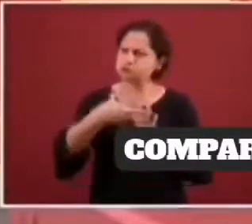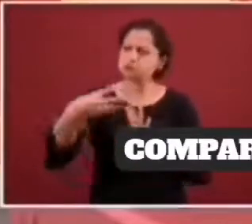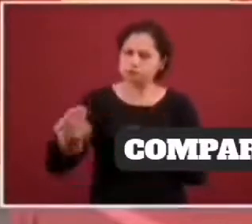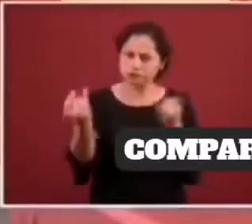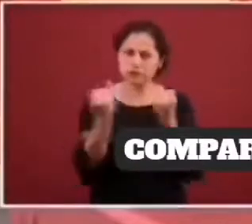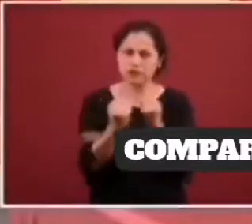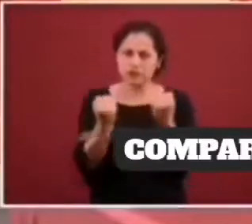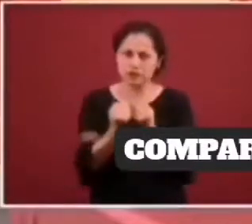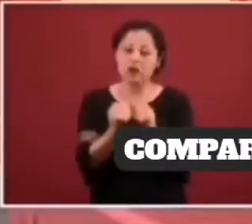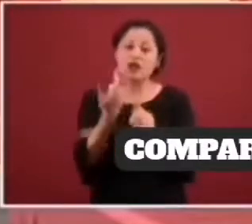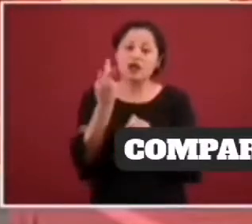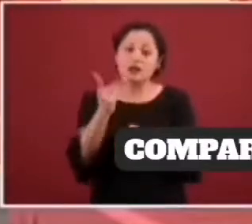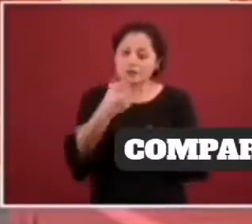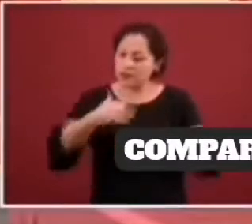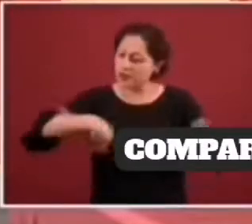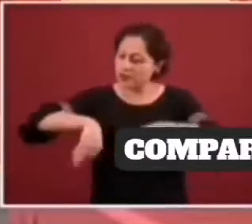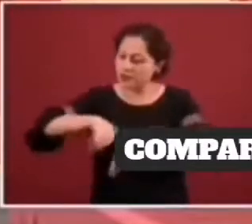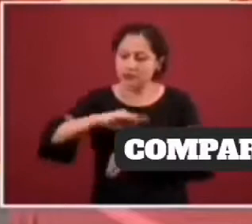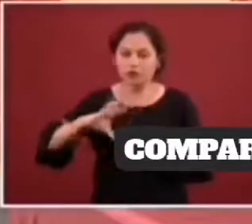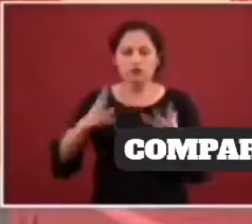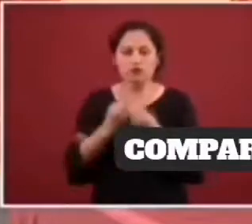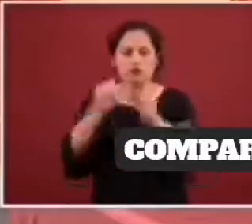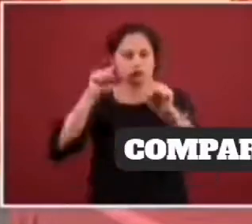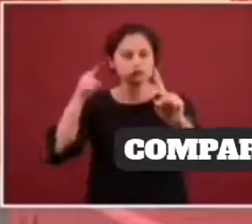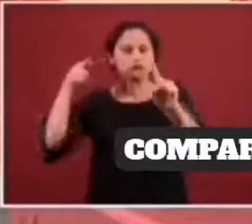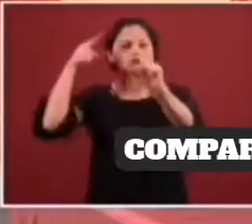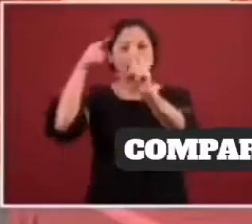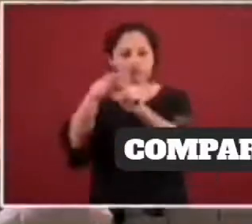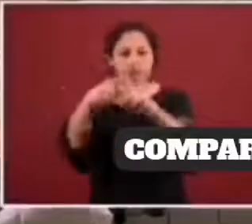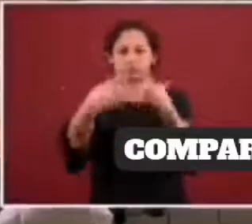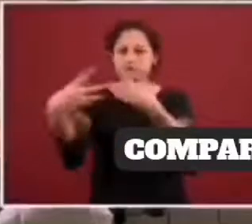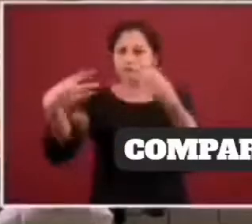es salir adelante con esta contingencia. Pues muchas gracias, les agradezco.